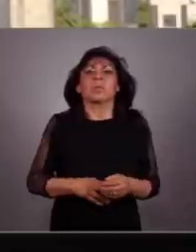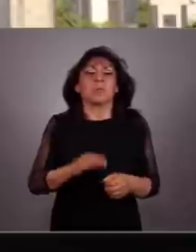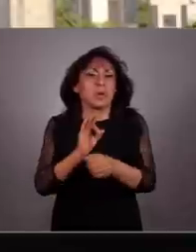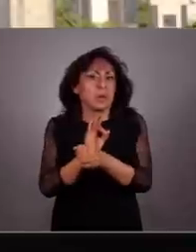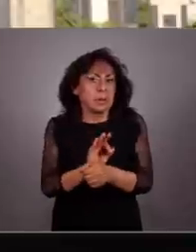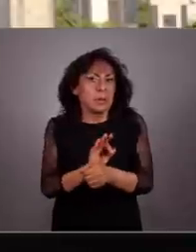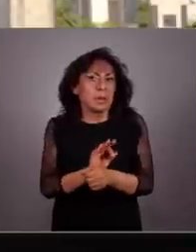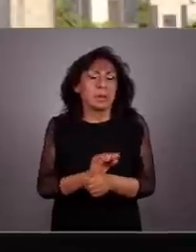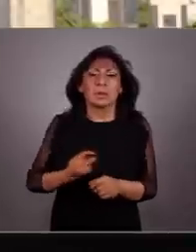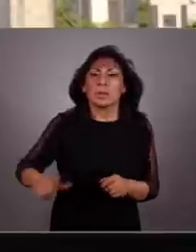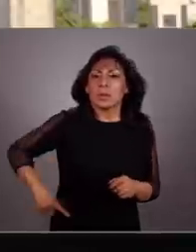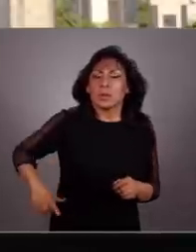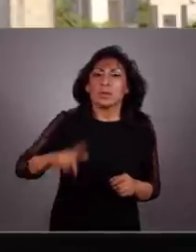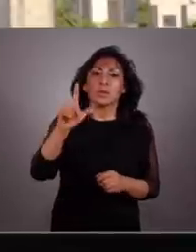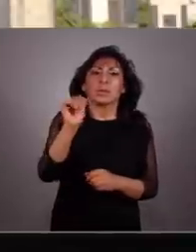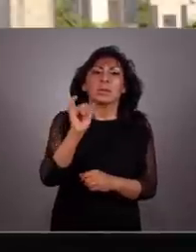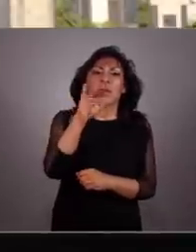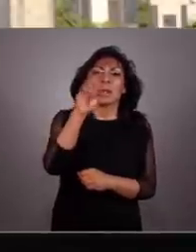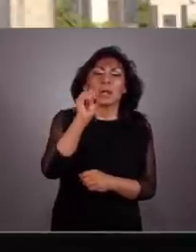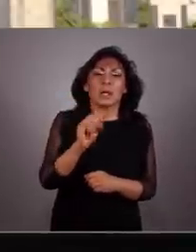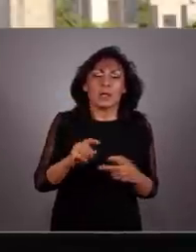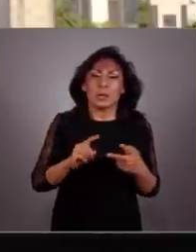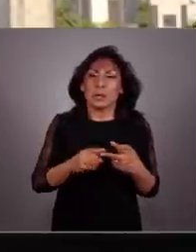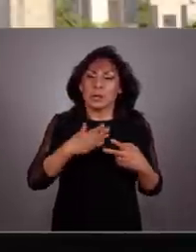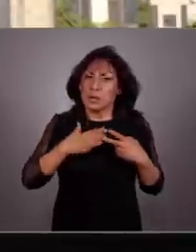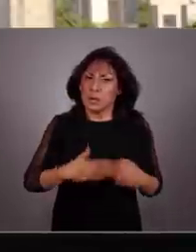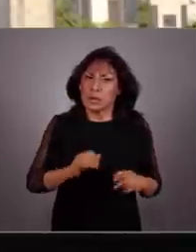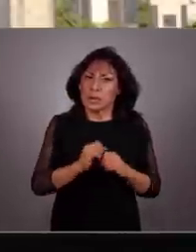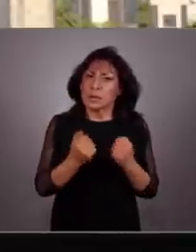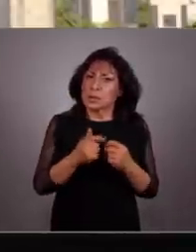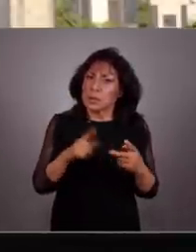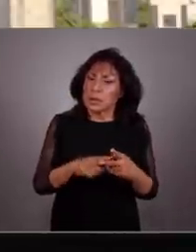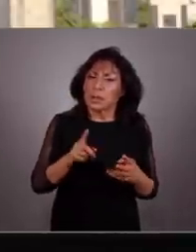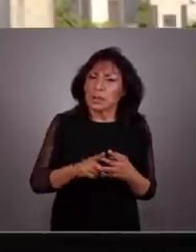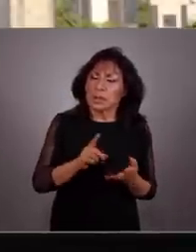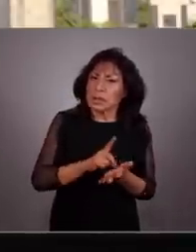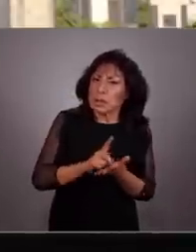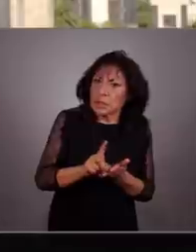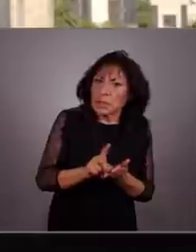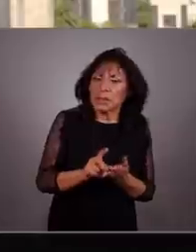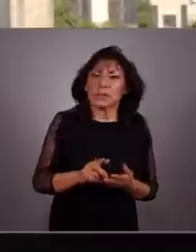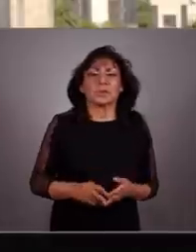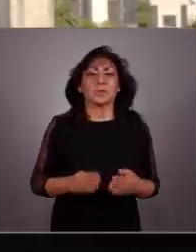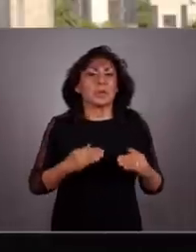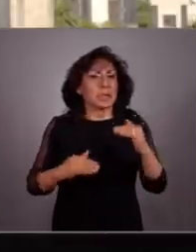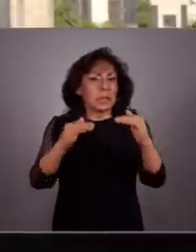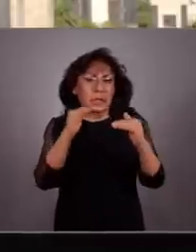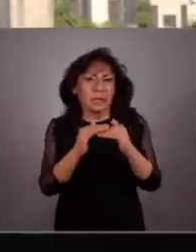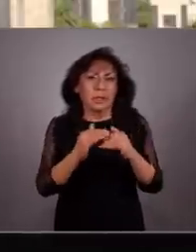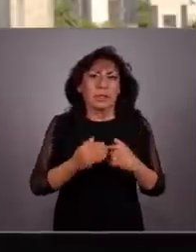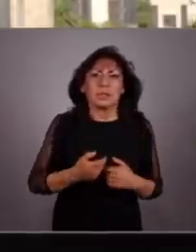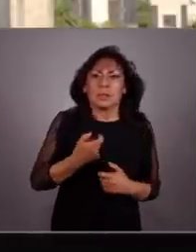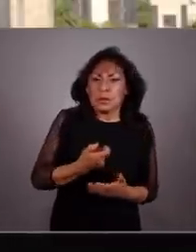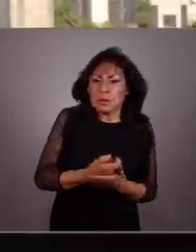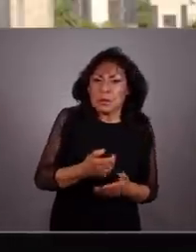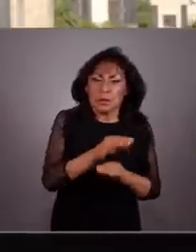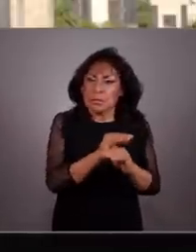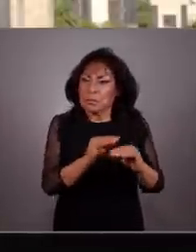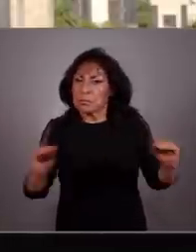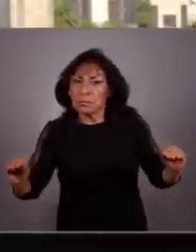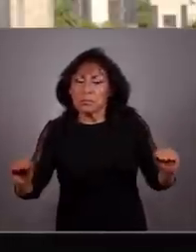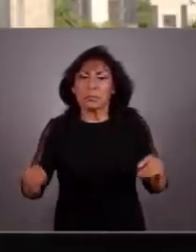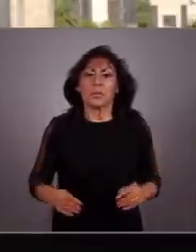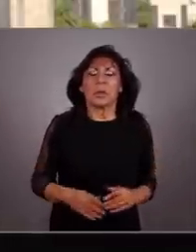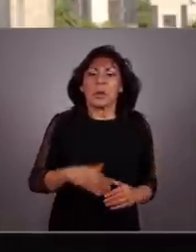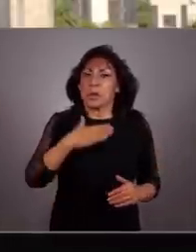libertades en un Estado laico, de justicia social, de derechos, de equidad y una mejor distribución de la riqueza. Un